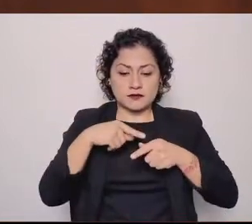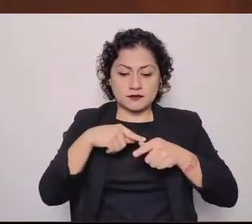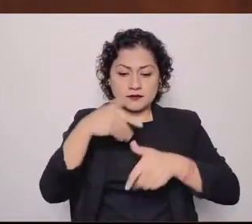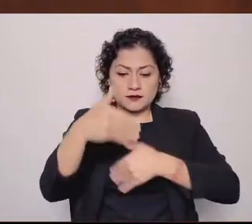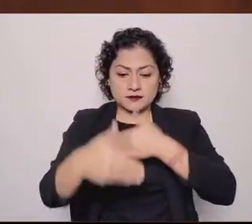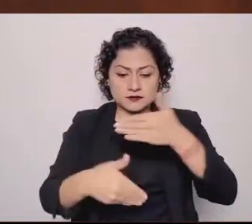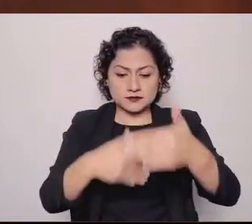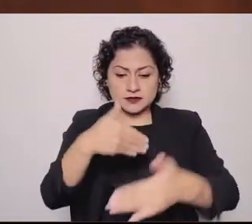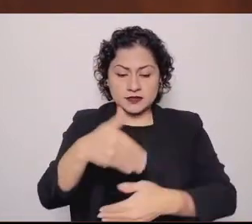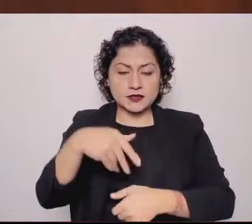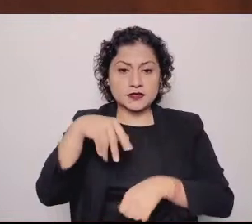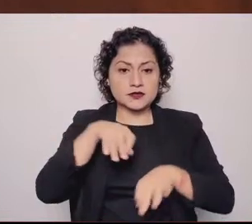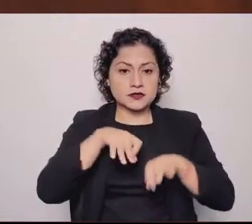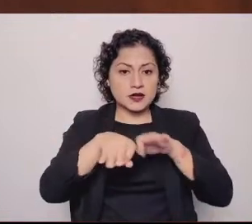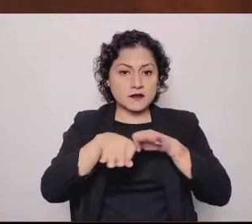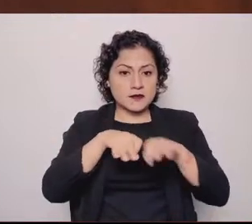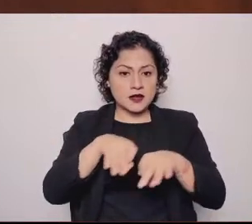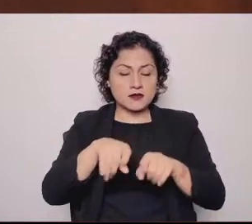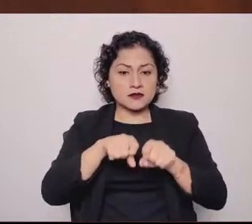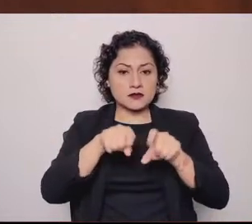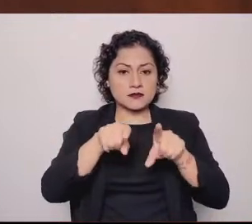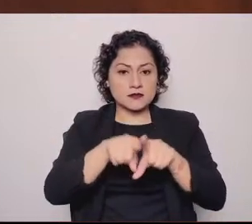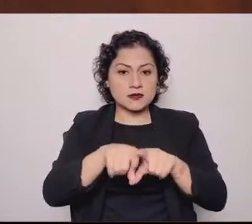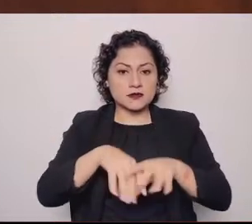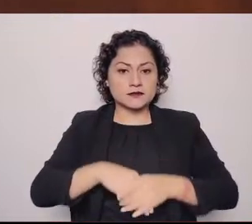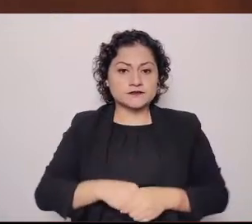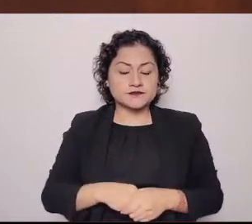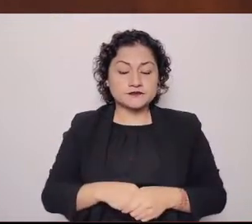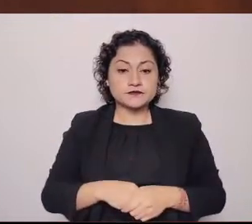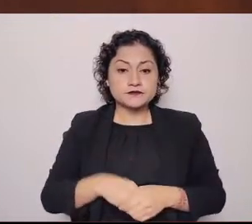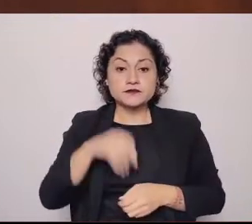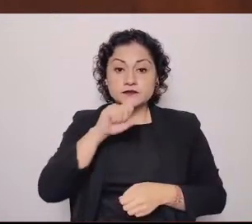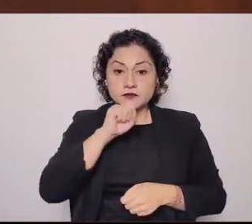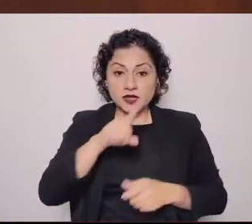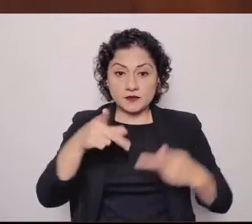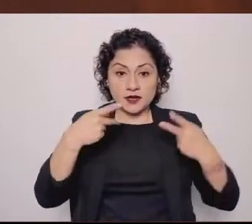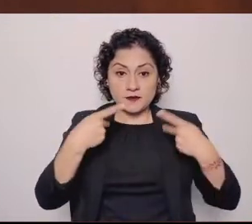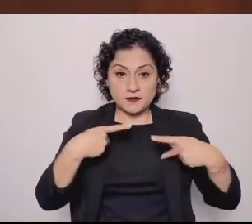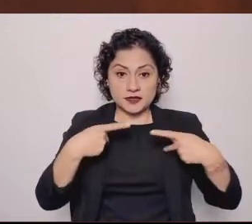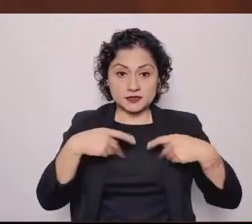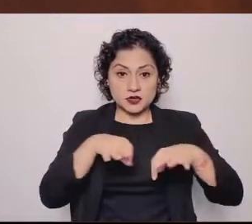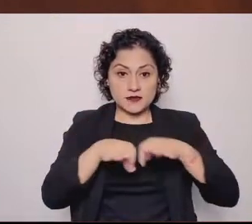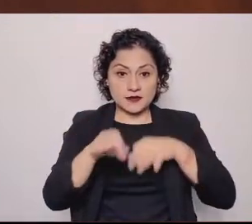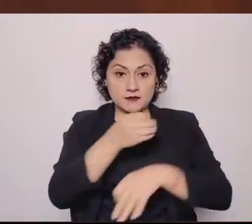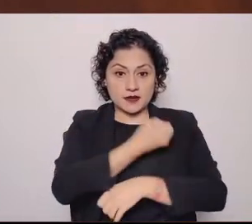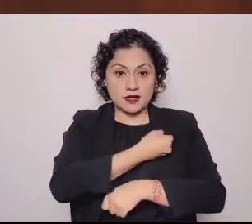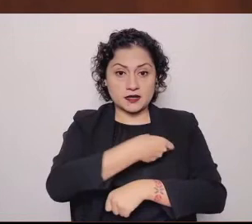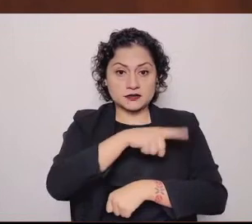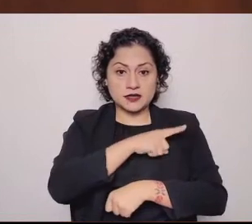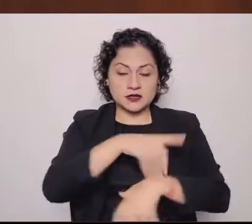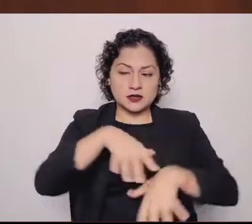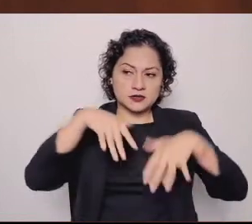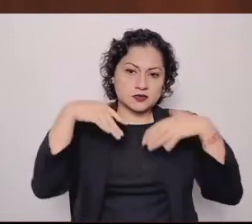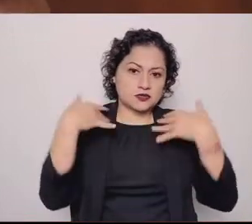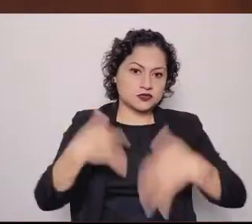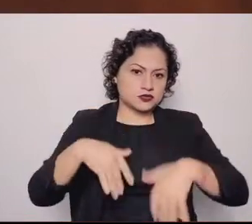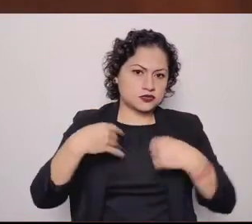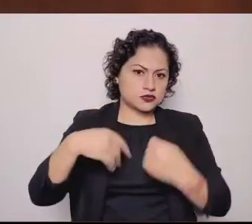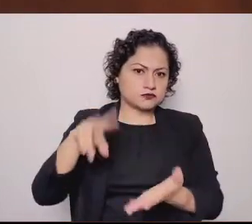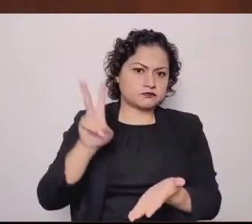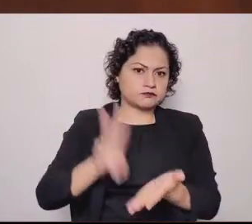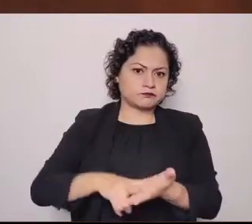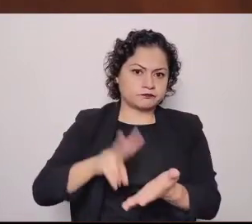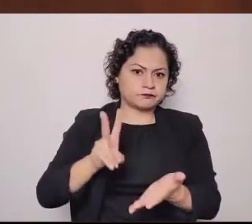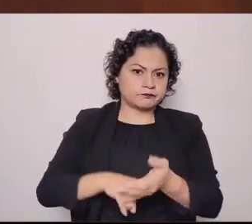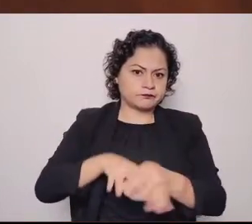magisterial. Del personal de salud que se le ha rifado, hay que darles un reconocimiento a este personal de